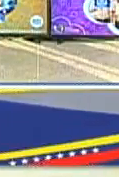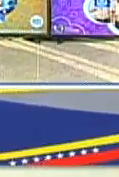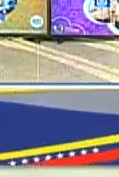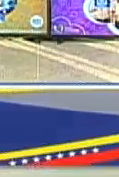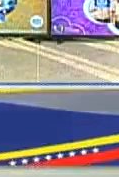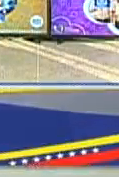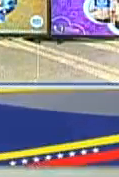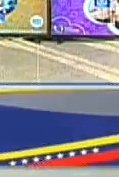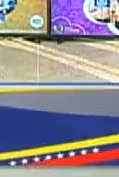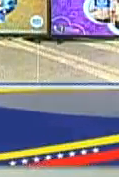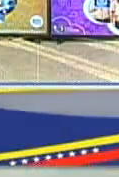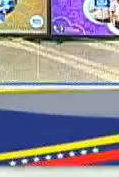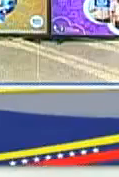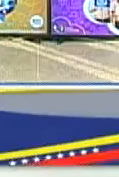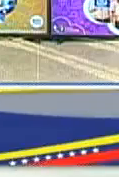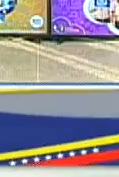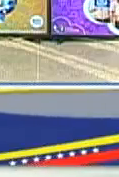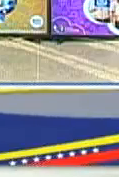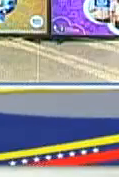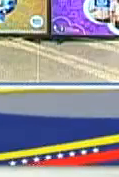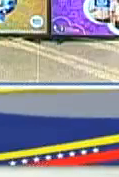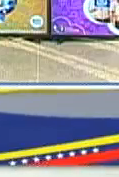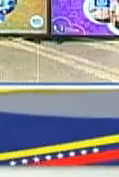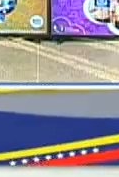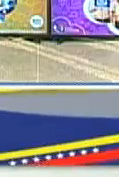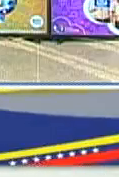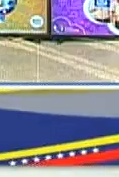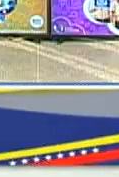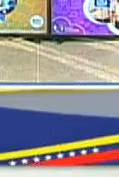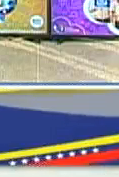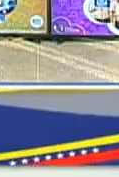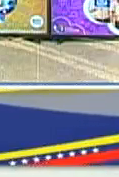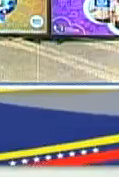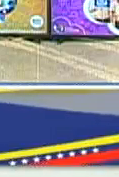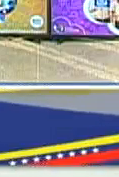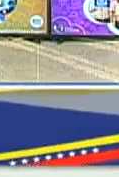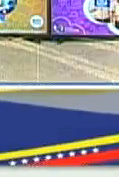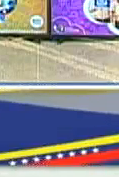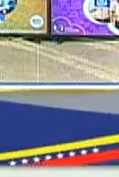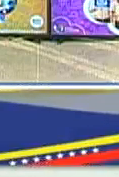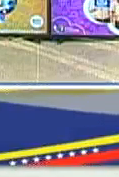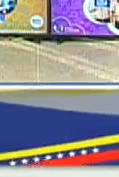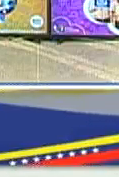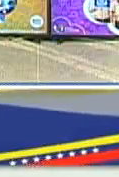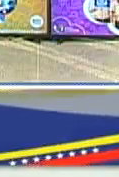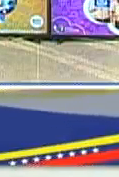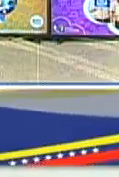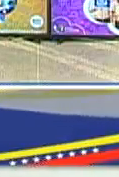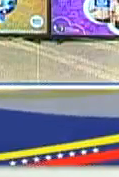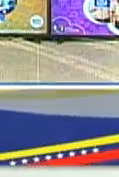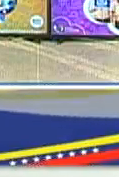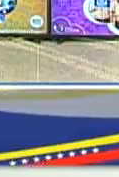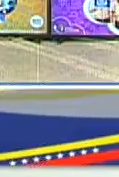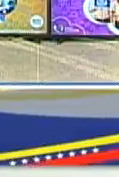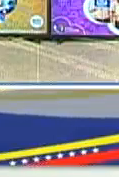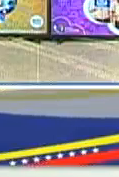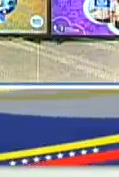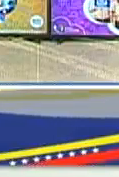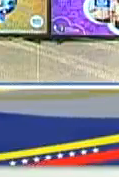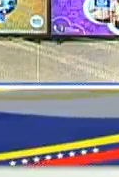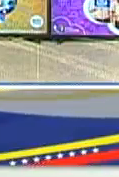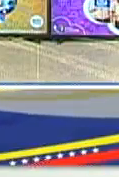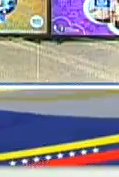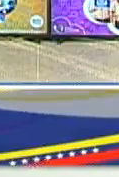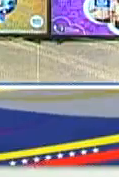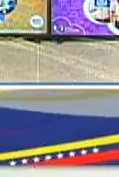en el arranque del refuerzo ¿quién recibe el refuerzo? el refuerzo